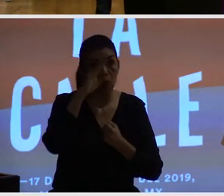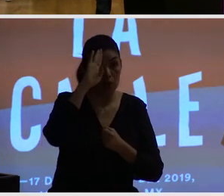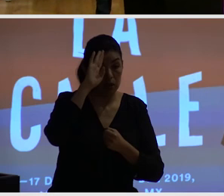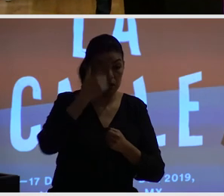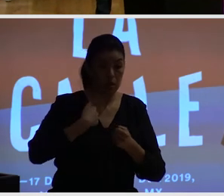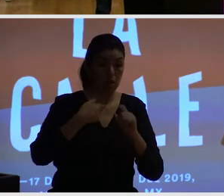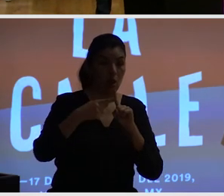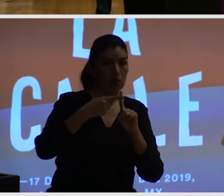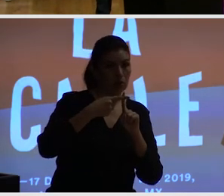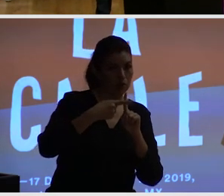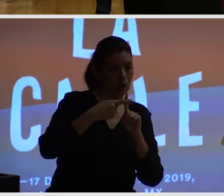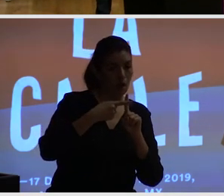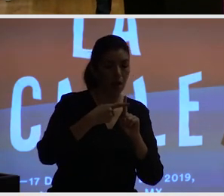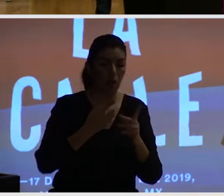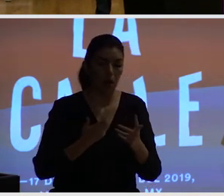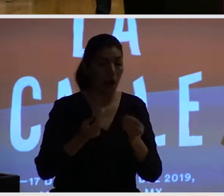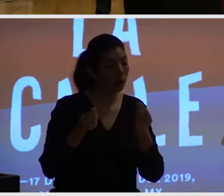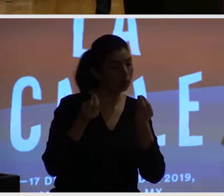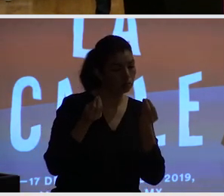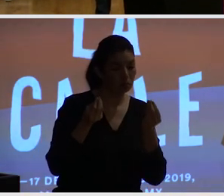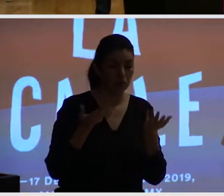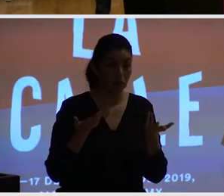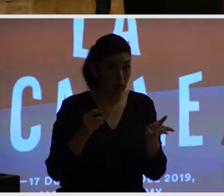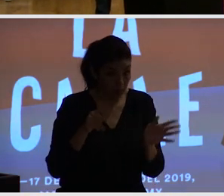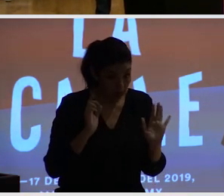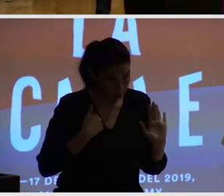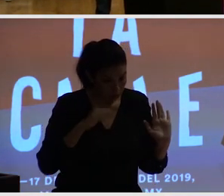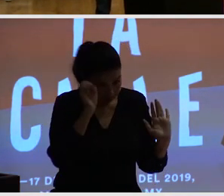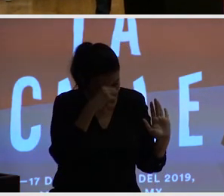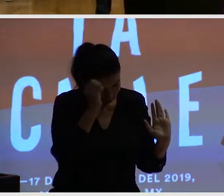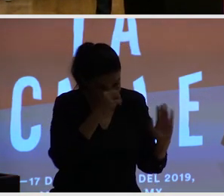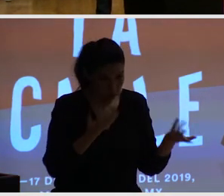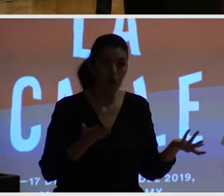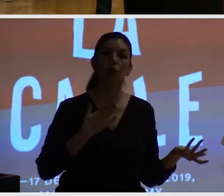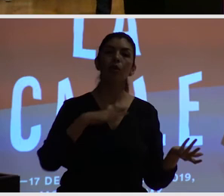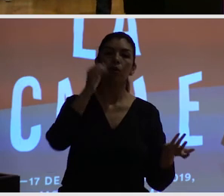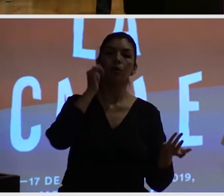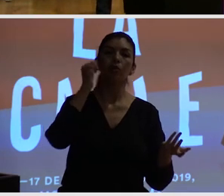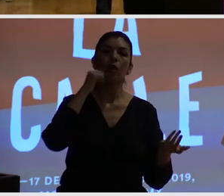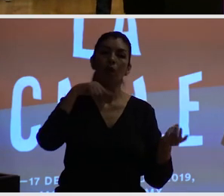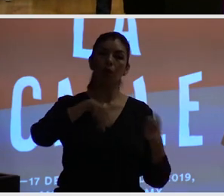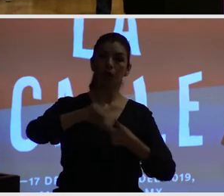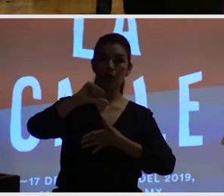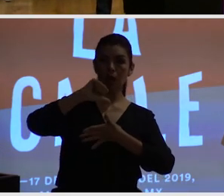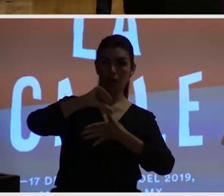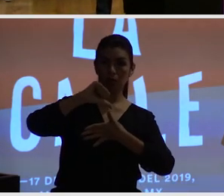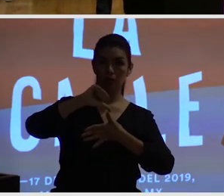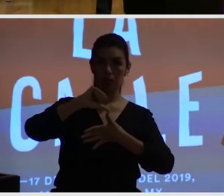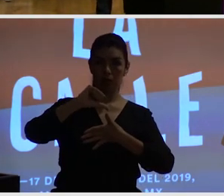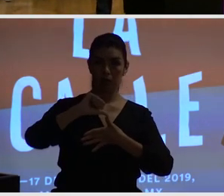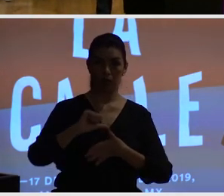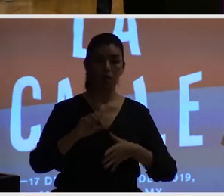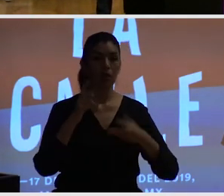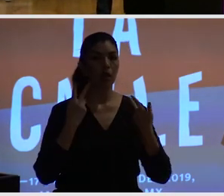ciudades latinoamericanas uno es que hay una cultura muy fuerte de la vida pública desde siempre yo cuando no